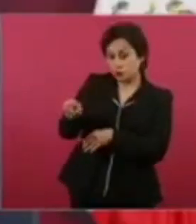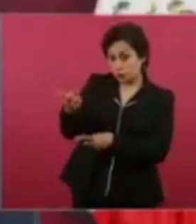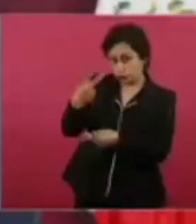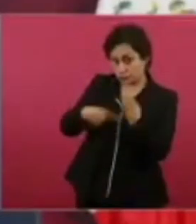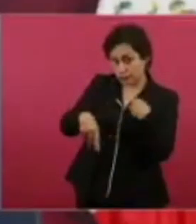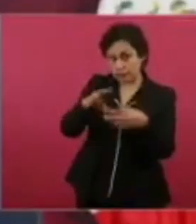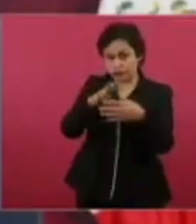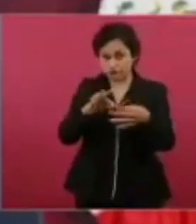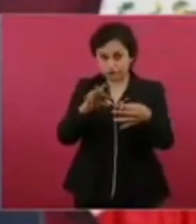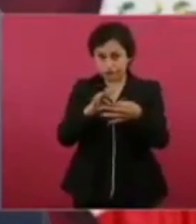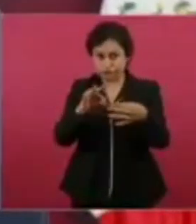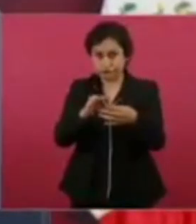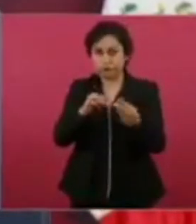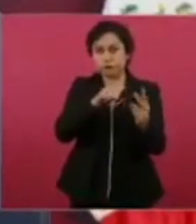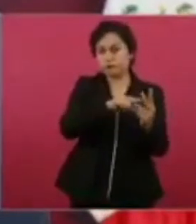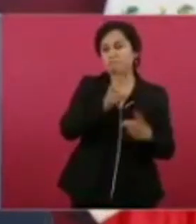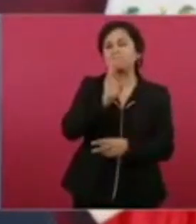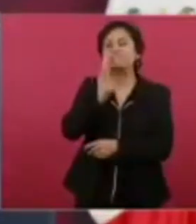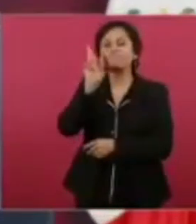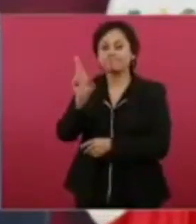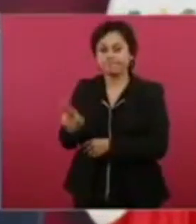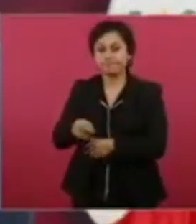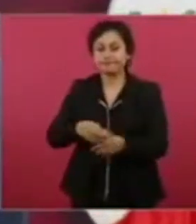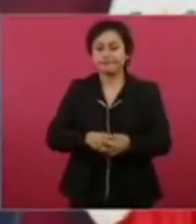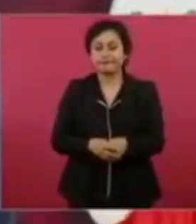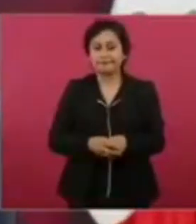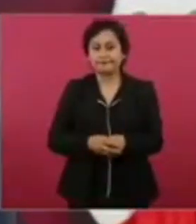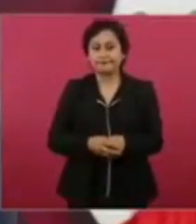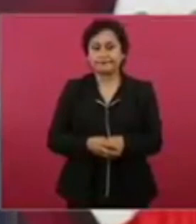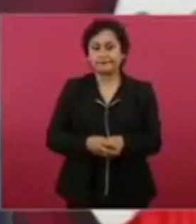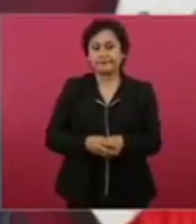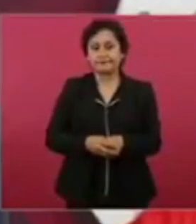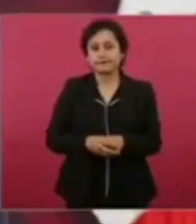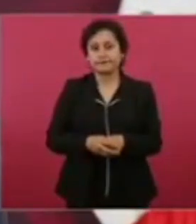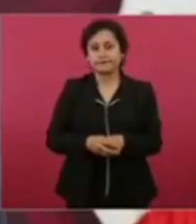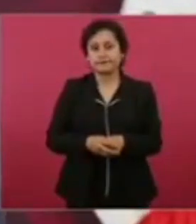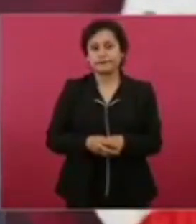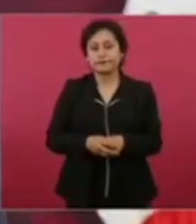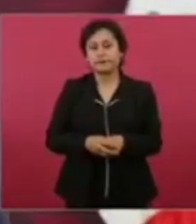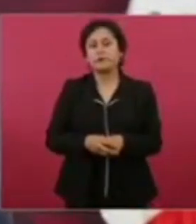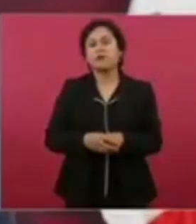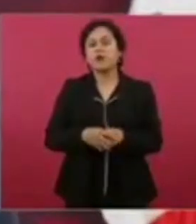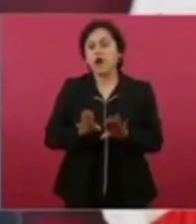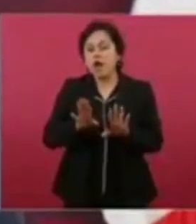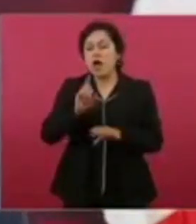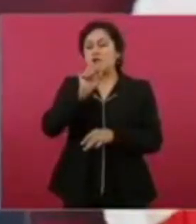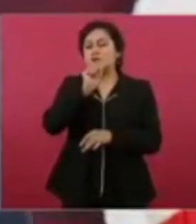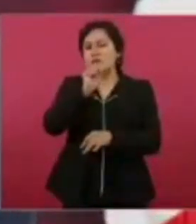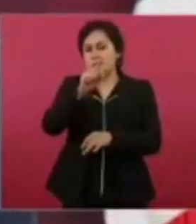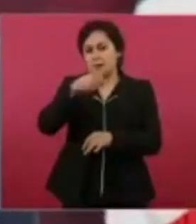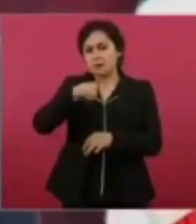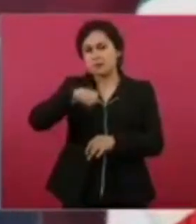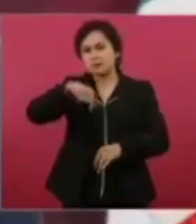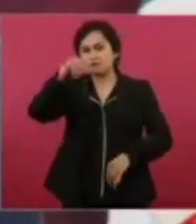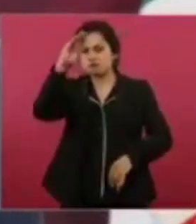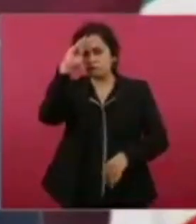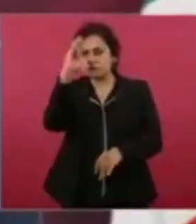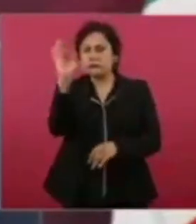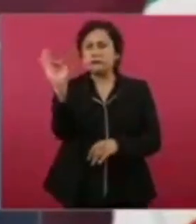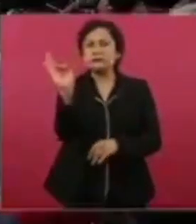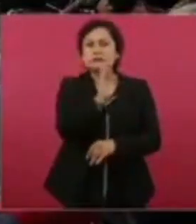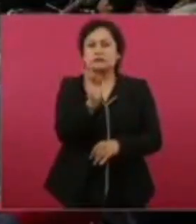Y si es posible, que también